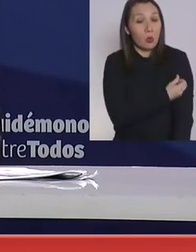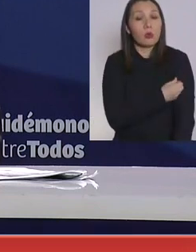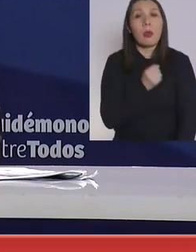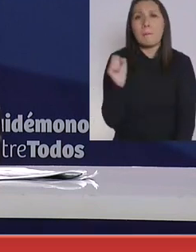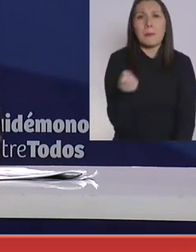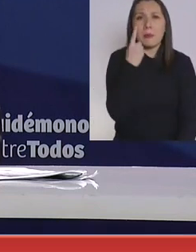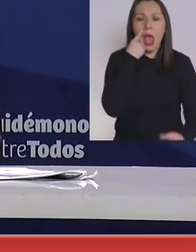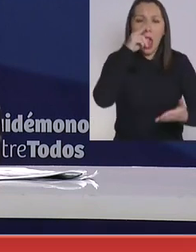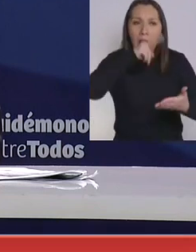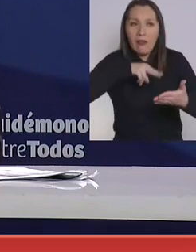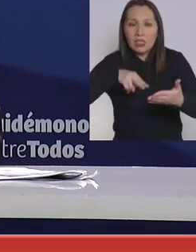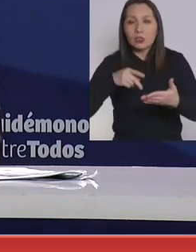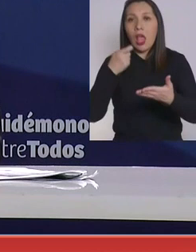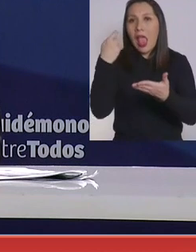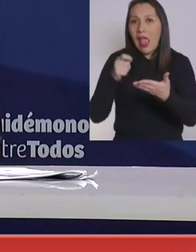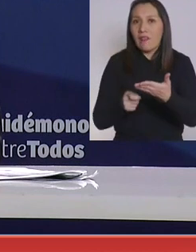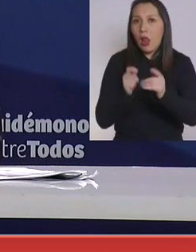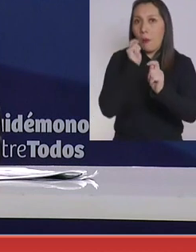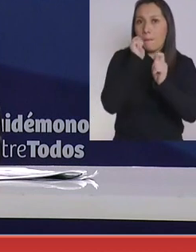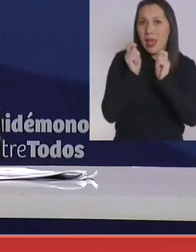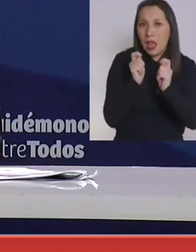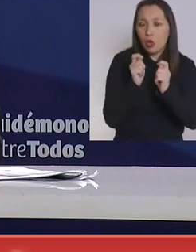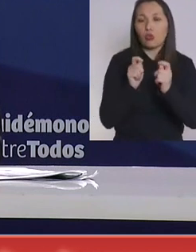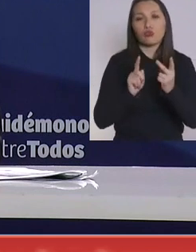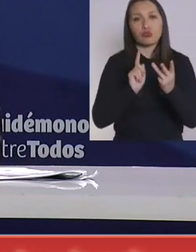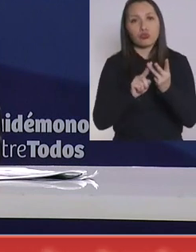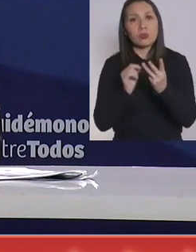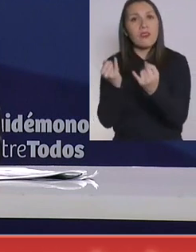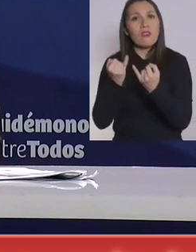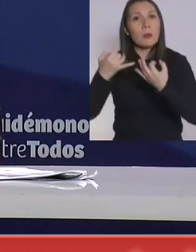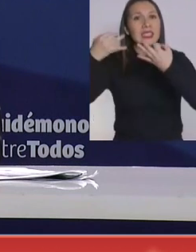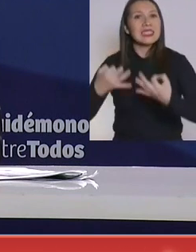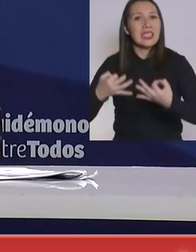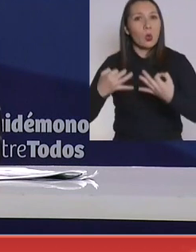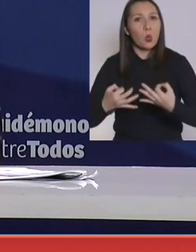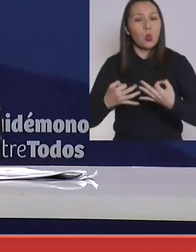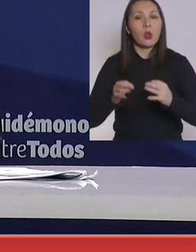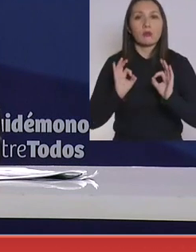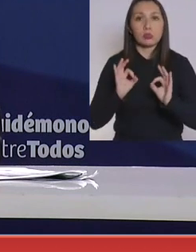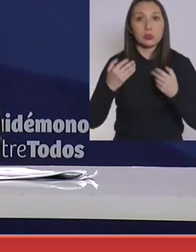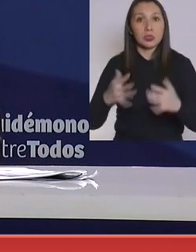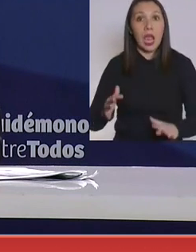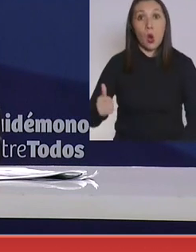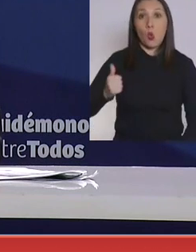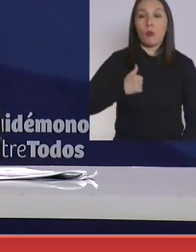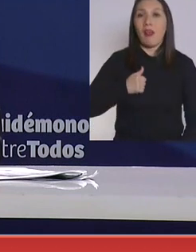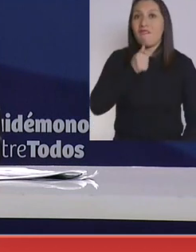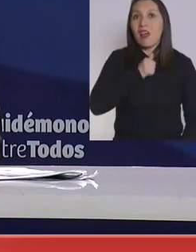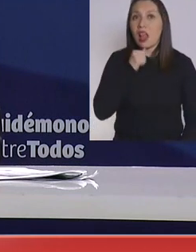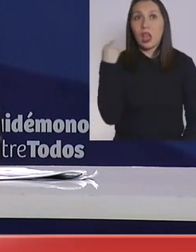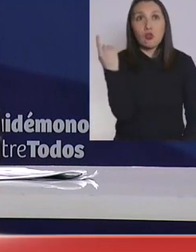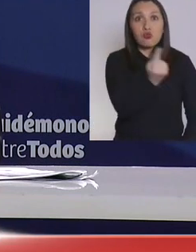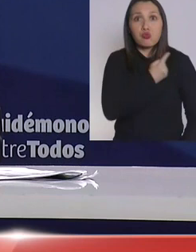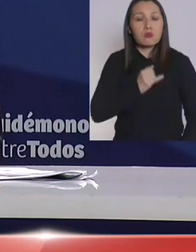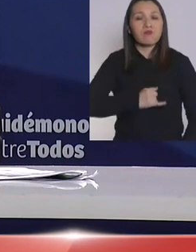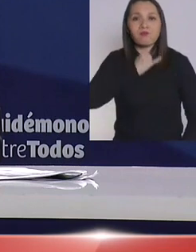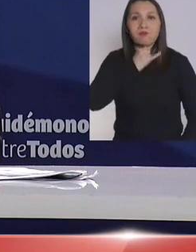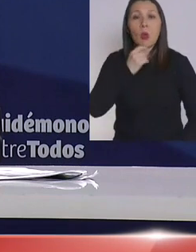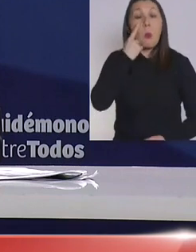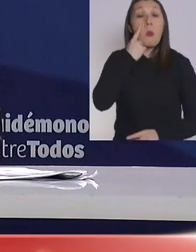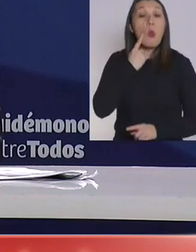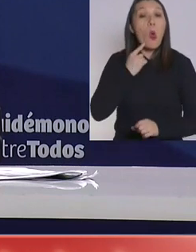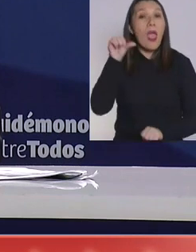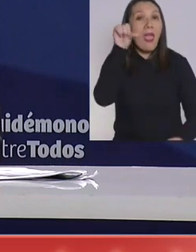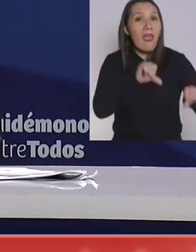revisión, evaluación de los riesgos y los datos de seguridad y de eficacia que todavía no conocemos. Los ensayos